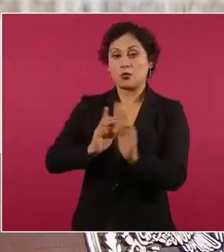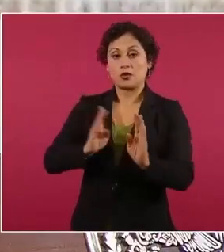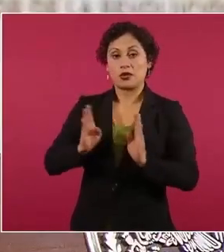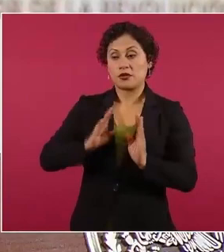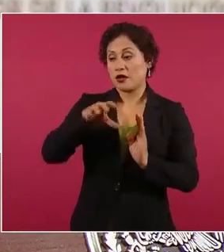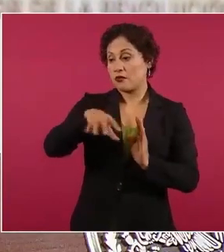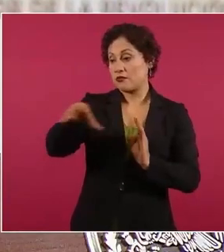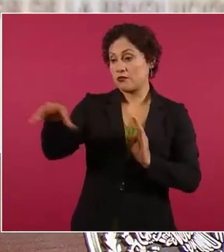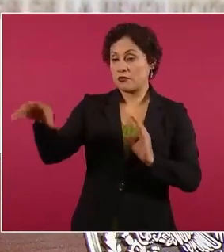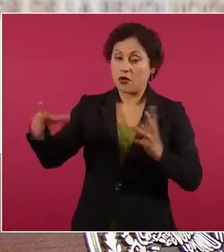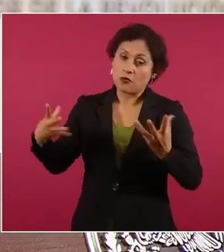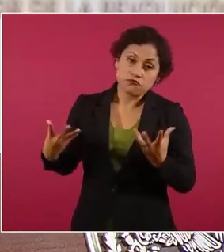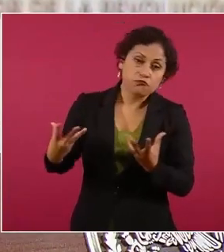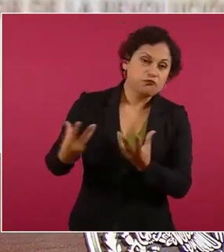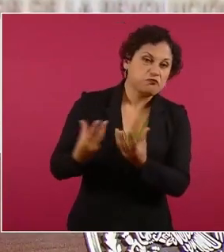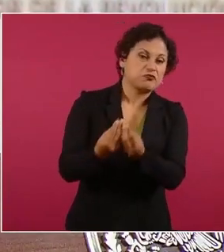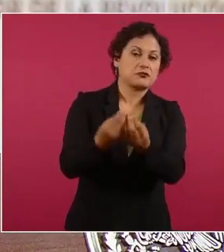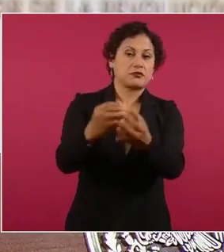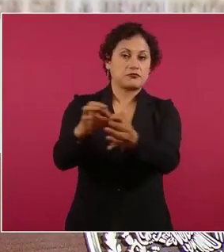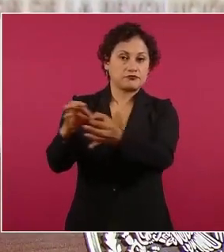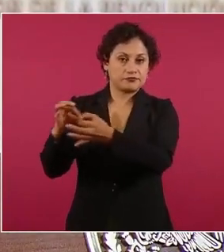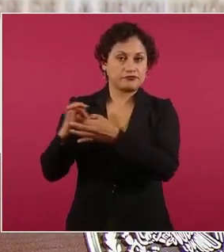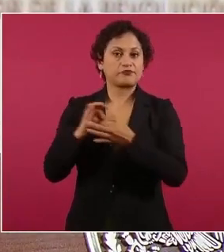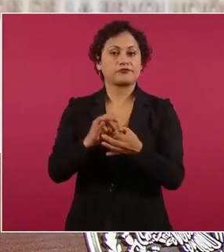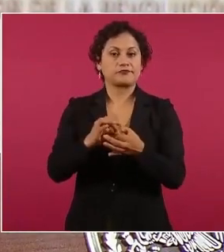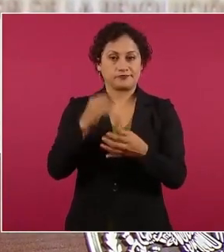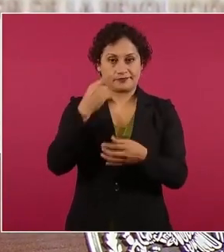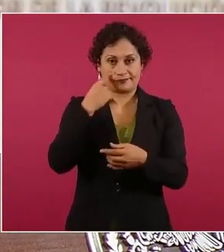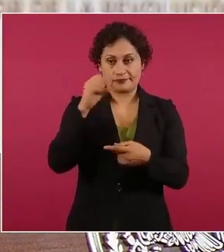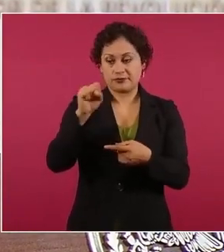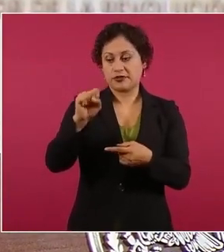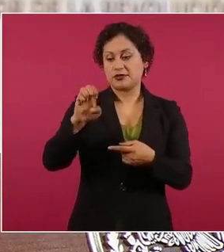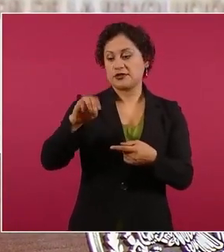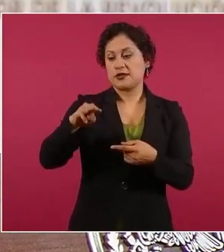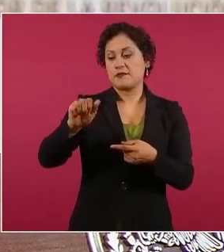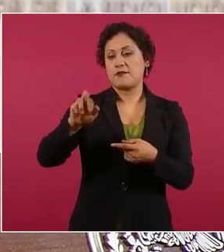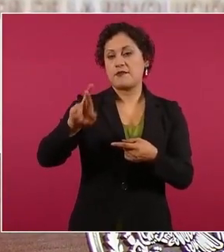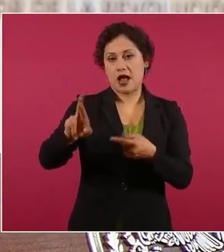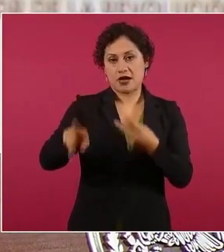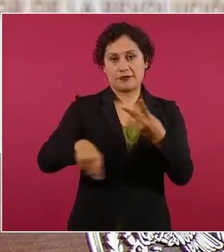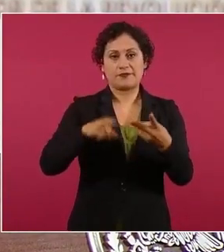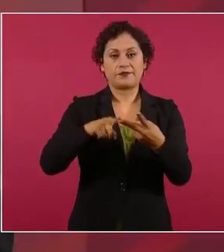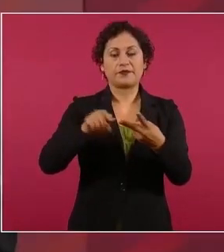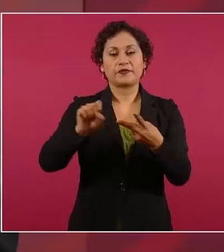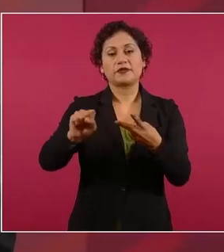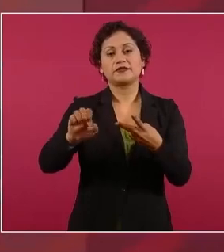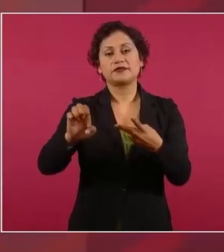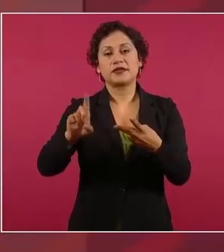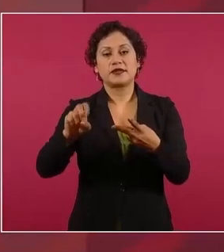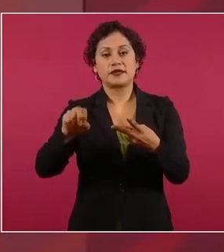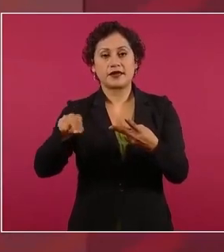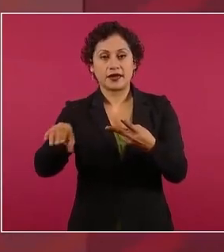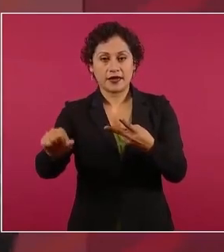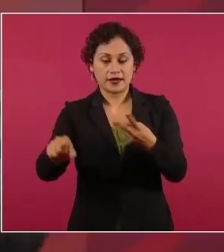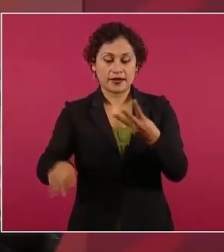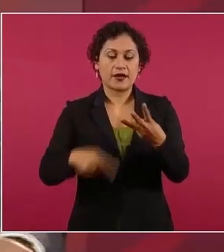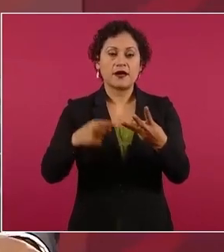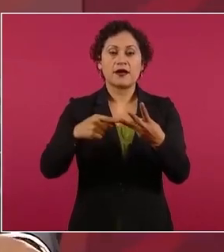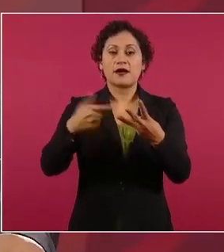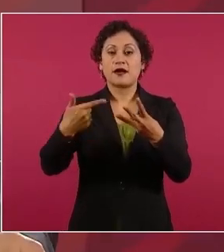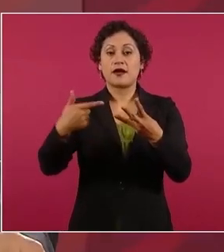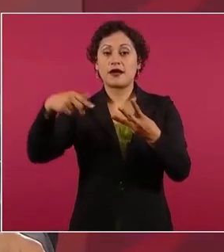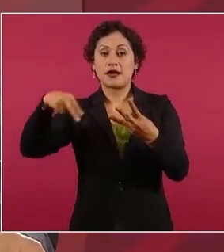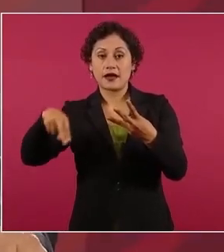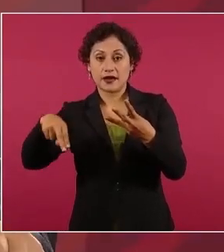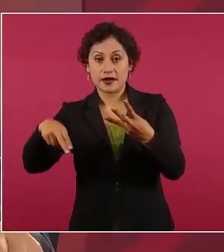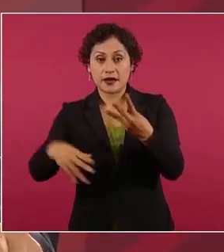con la marina con la secretaria de la defensa más la guardia nacional